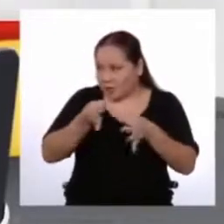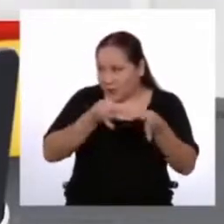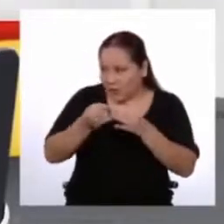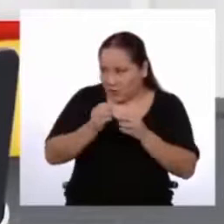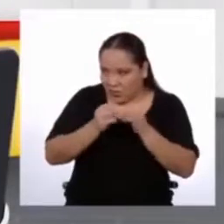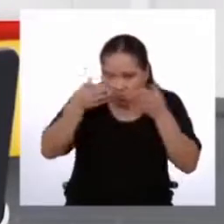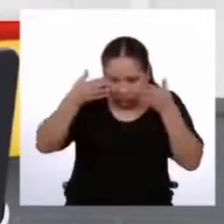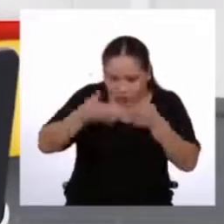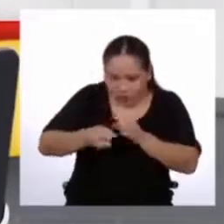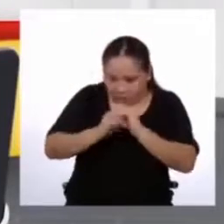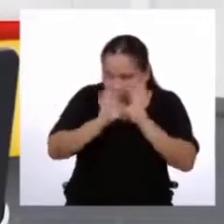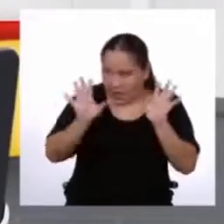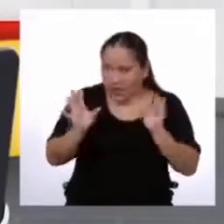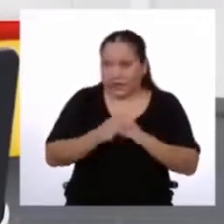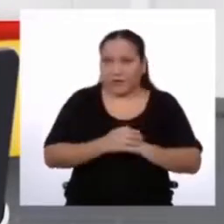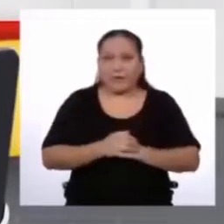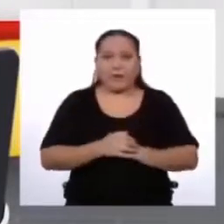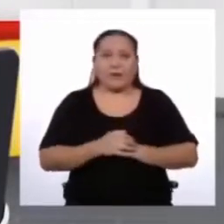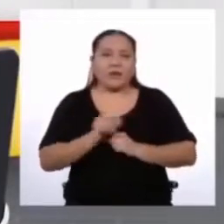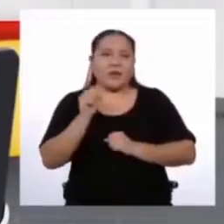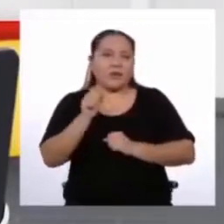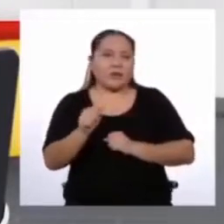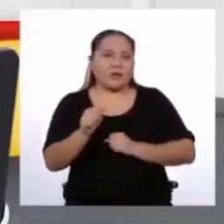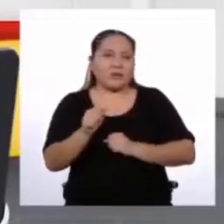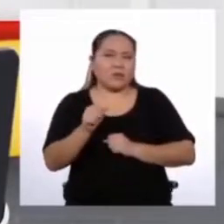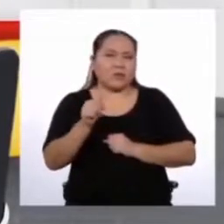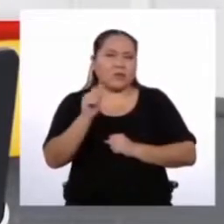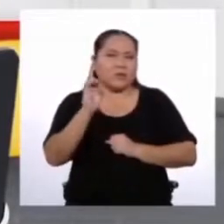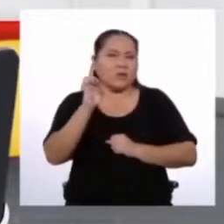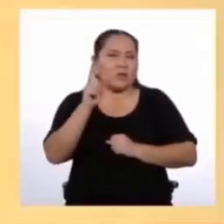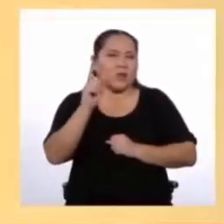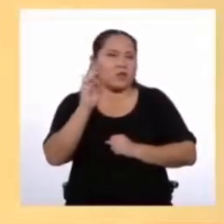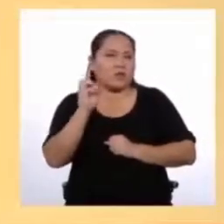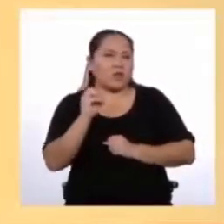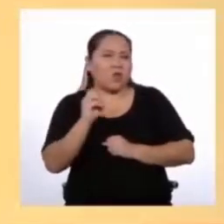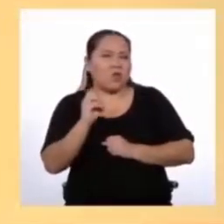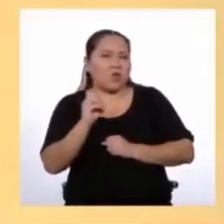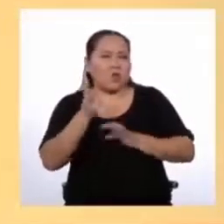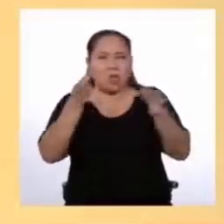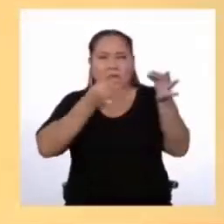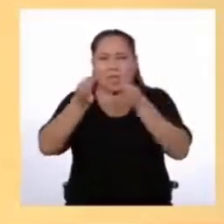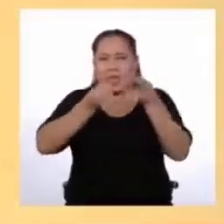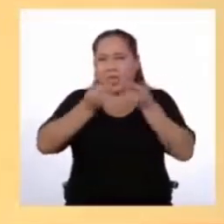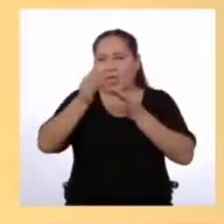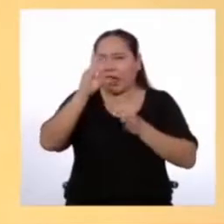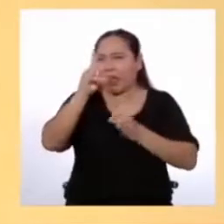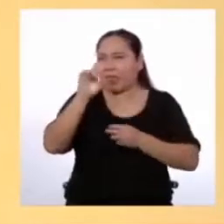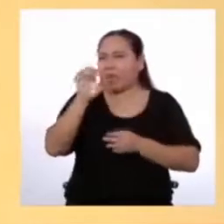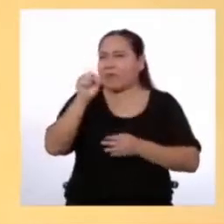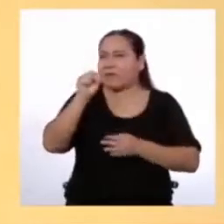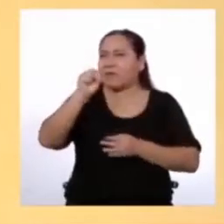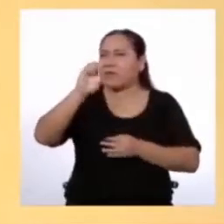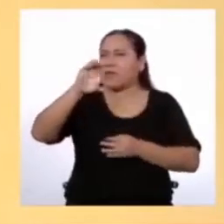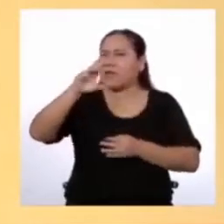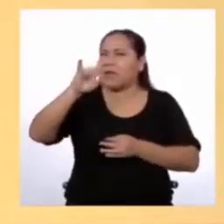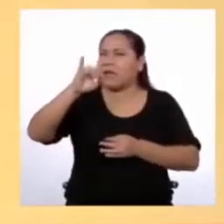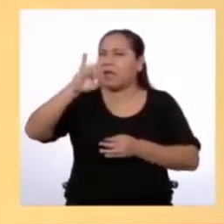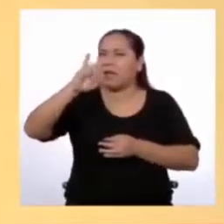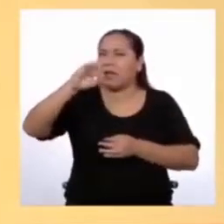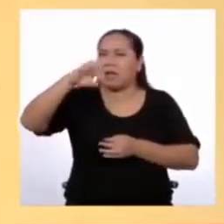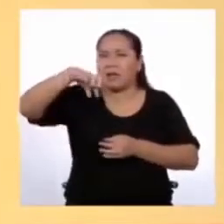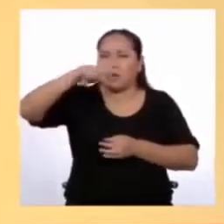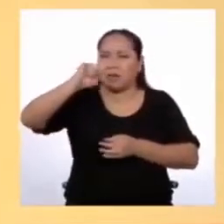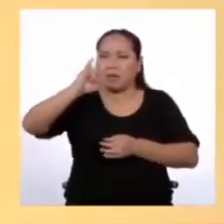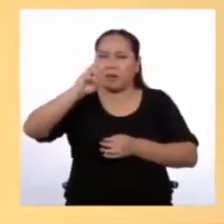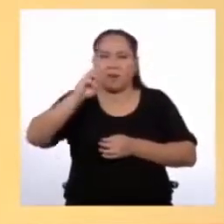si se indica de esa manera, ¿será un texto descriptivo? Pero el objetivo del texto no es describir a estos